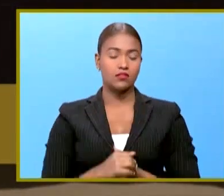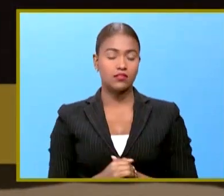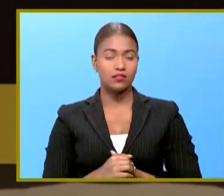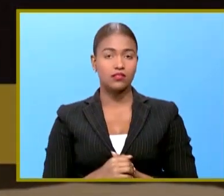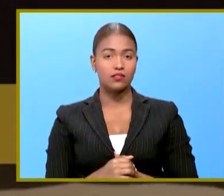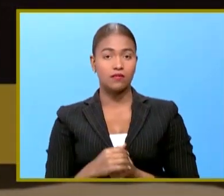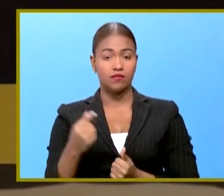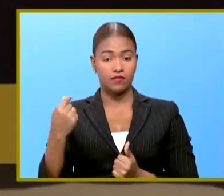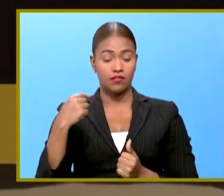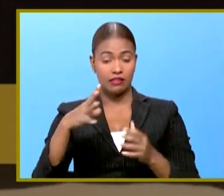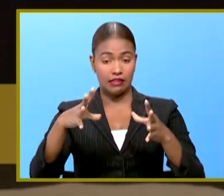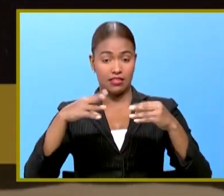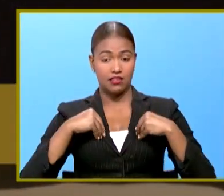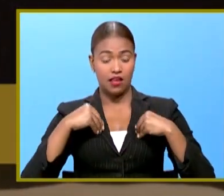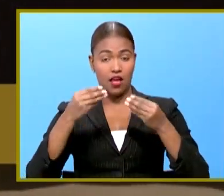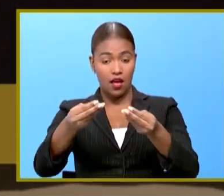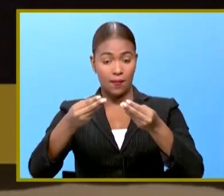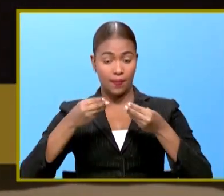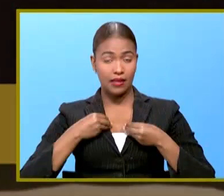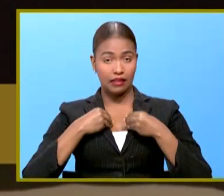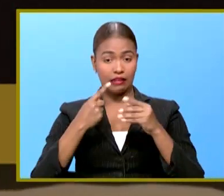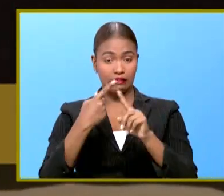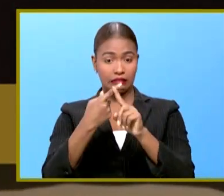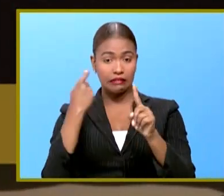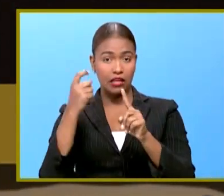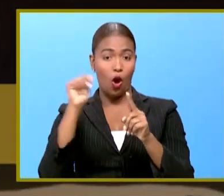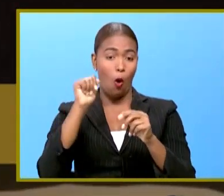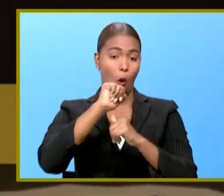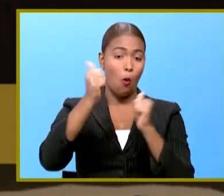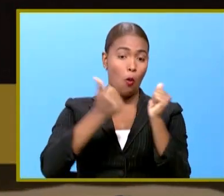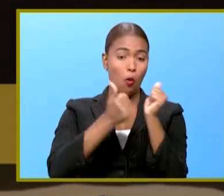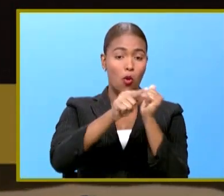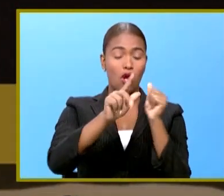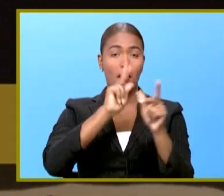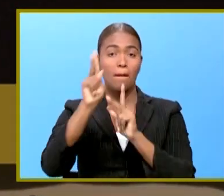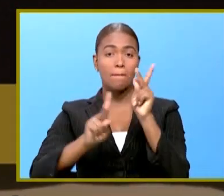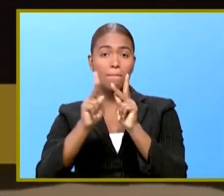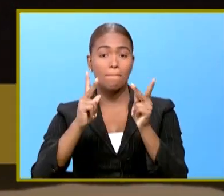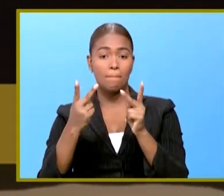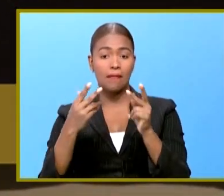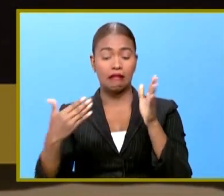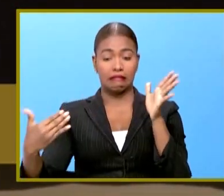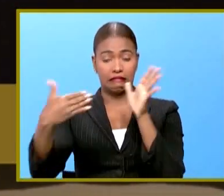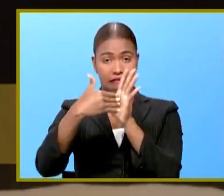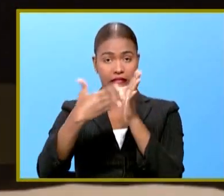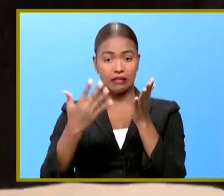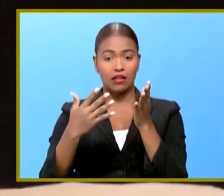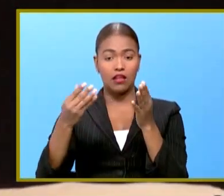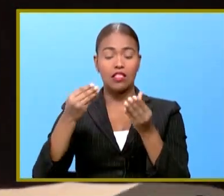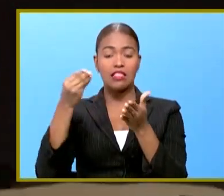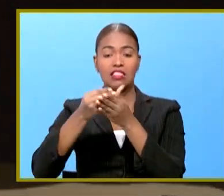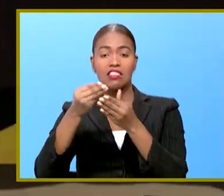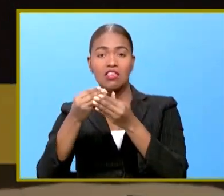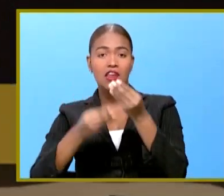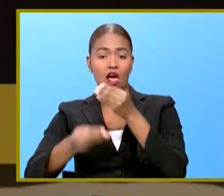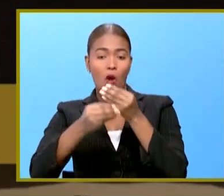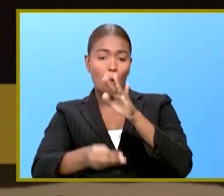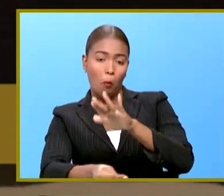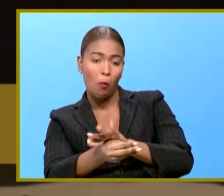aceptar o recibir directamente o por medio de persona interpuesta gratificaciones